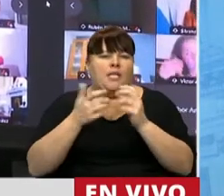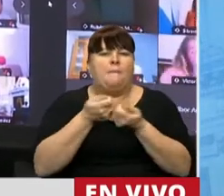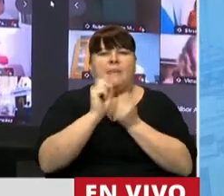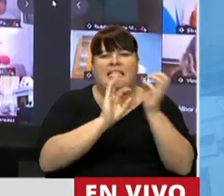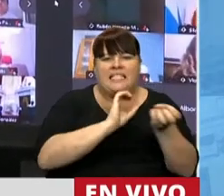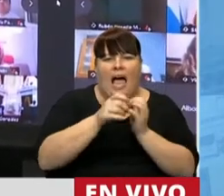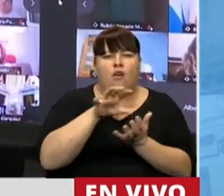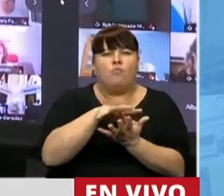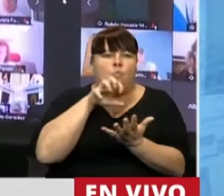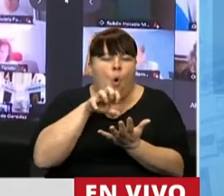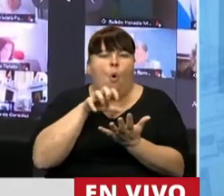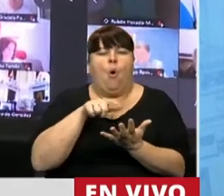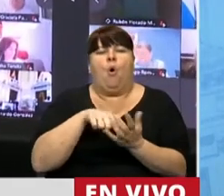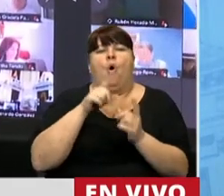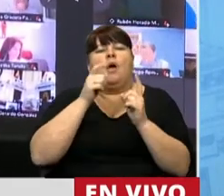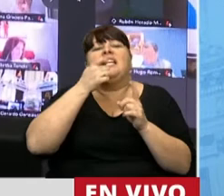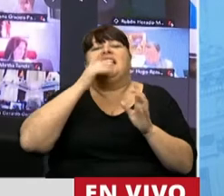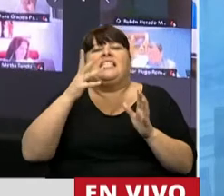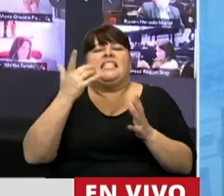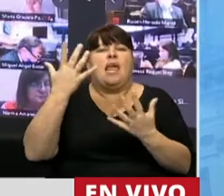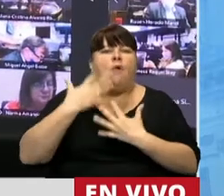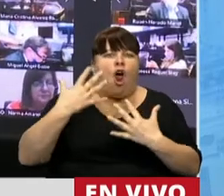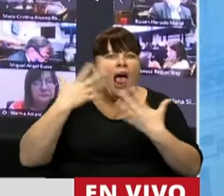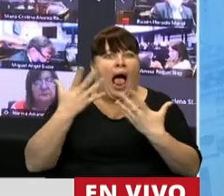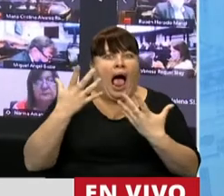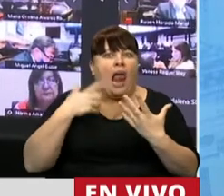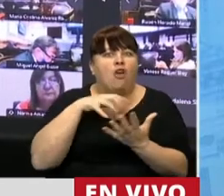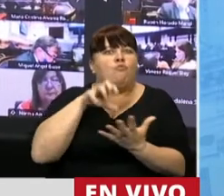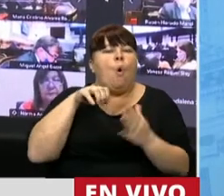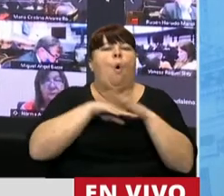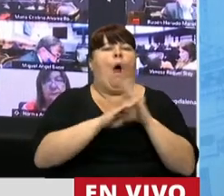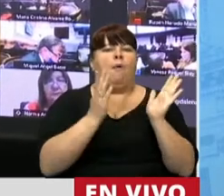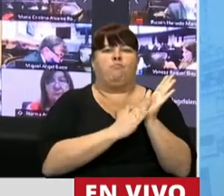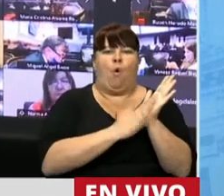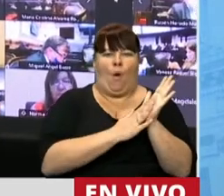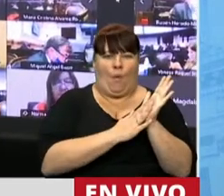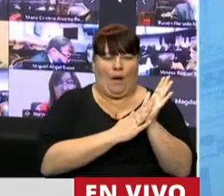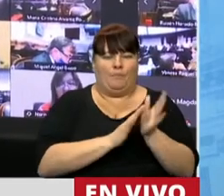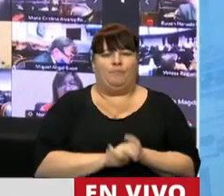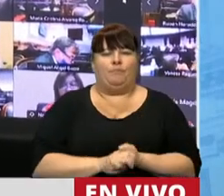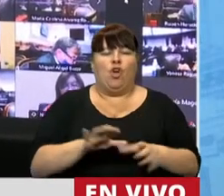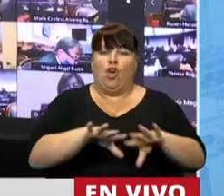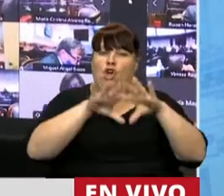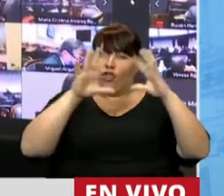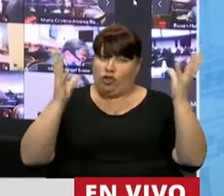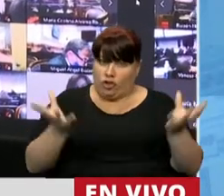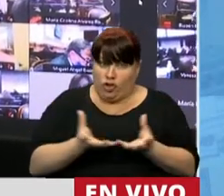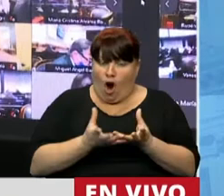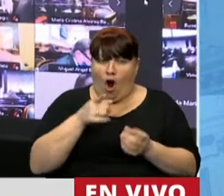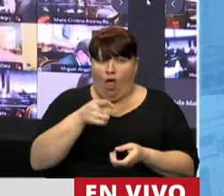mensajes, capturas de pantalla, en caso de haberse producido una situación de acoso. Todo esto, señor presidente,